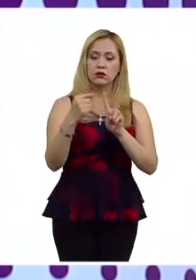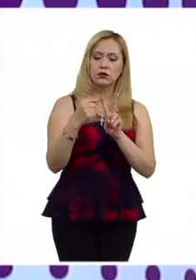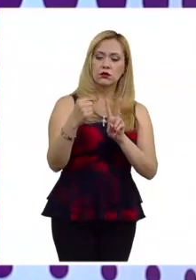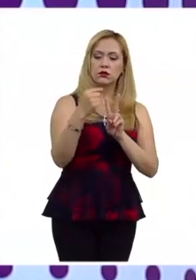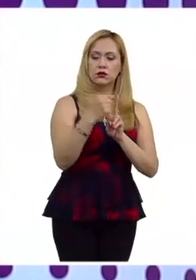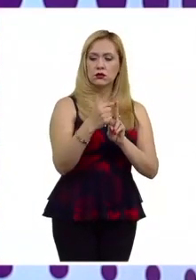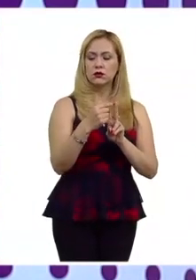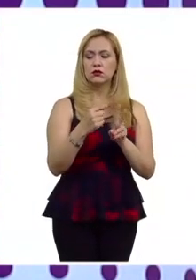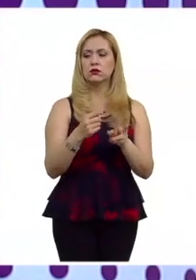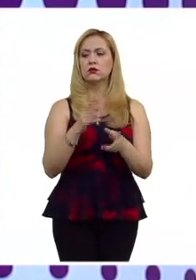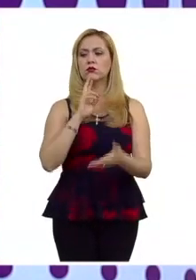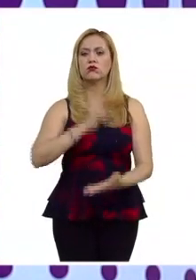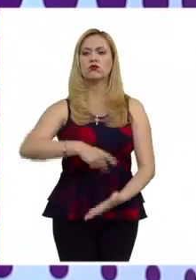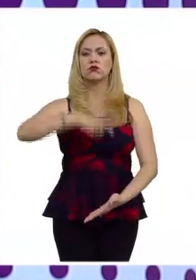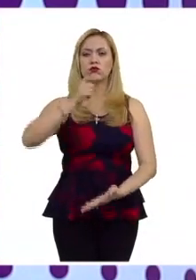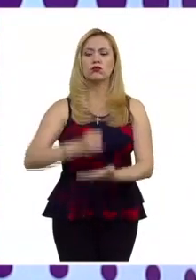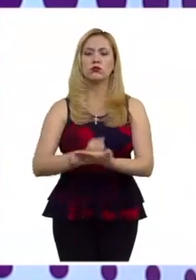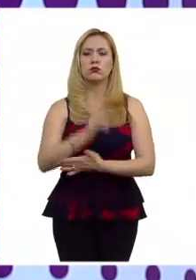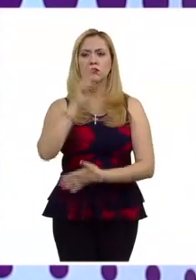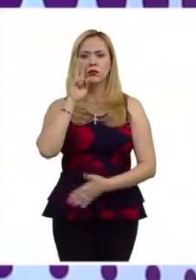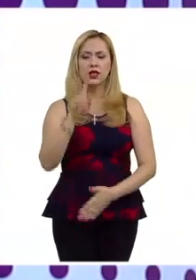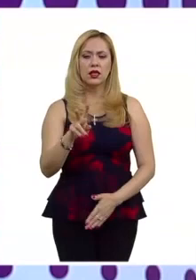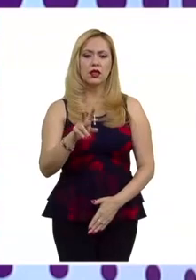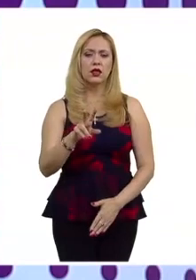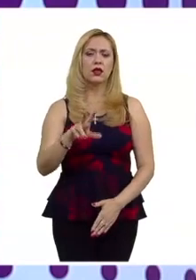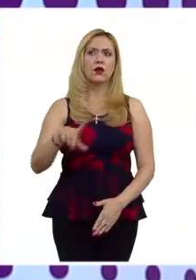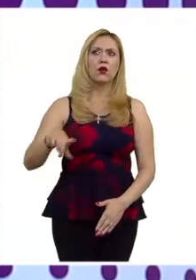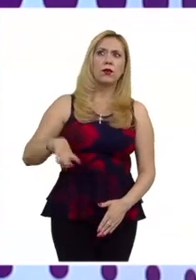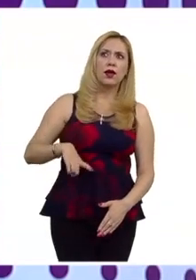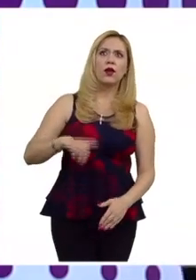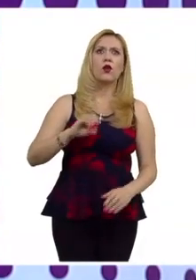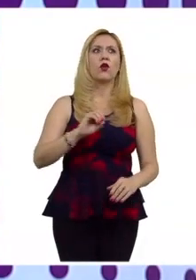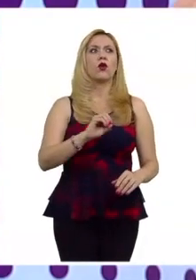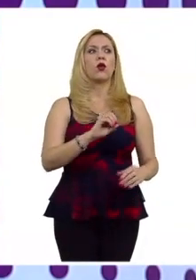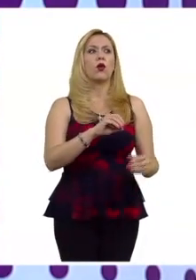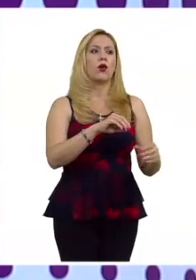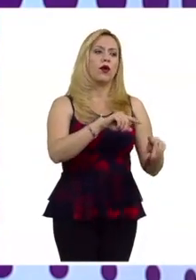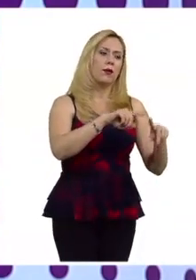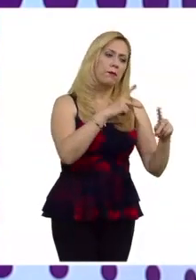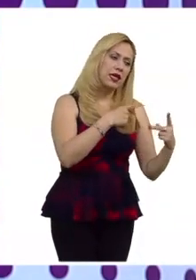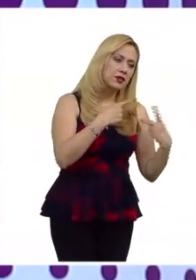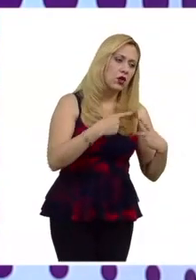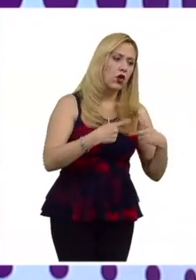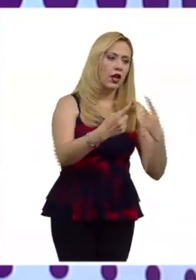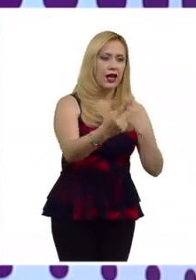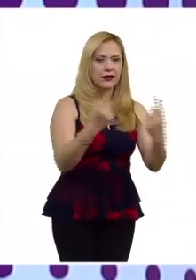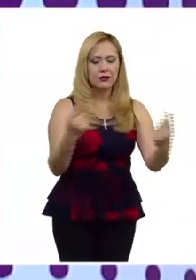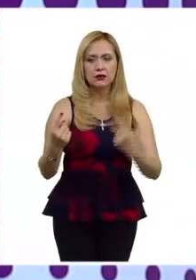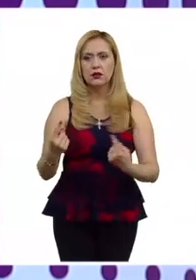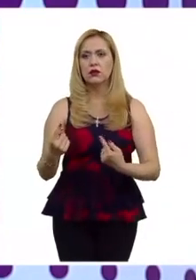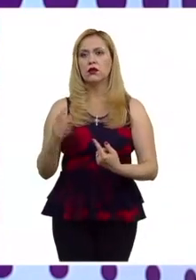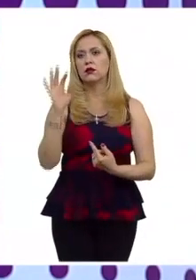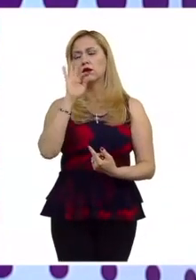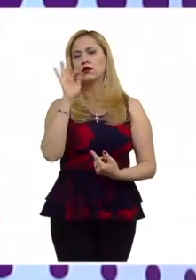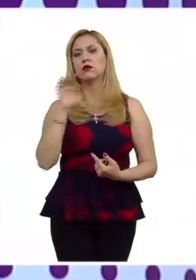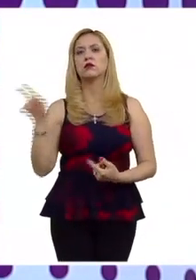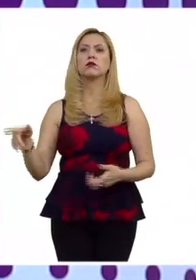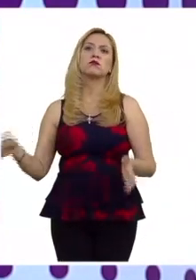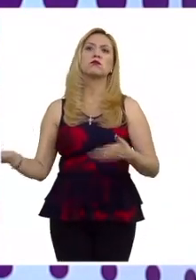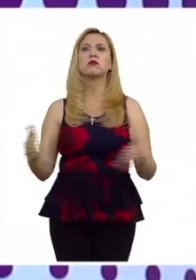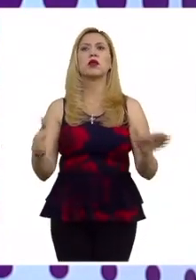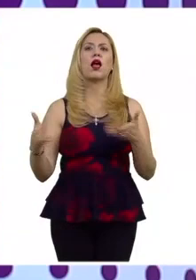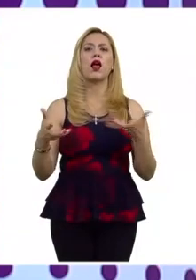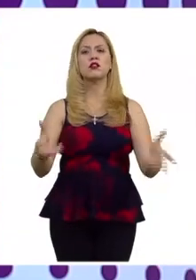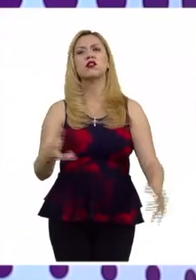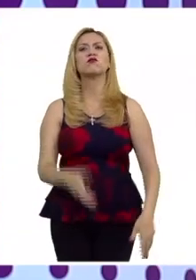el ámbito público y el privado porque este caso no sería lo mismo si esta persona con la suástica va caminando por